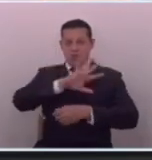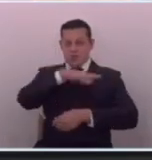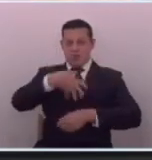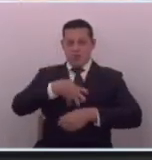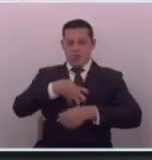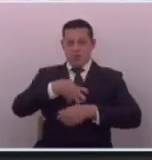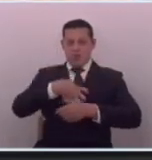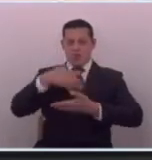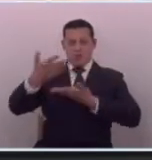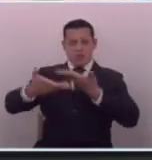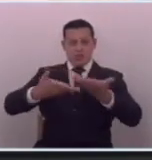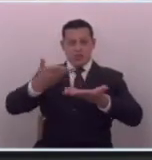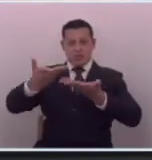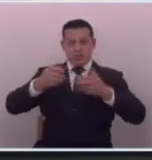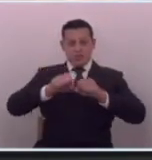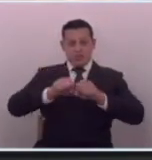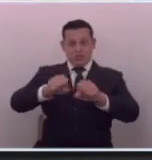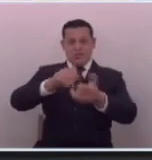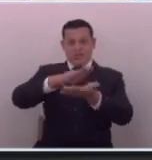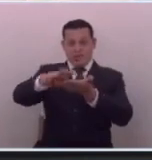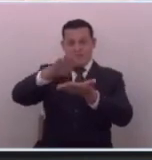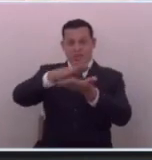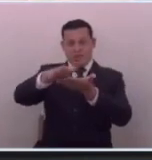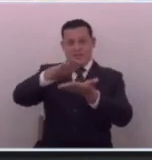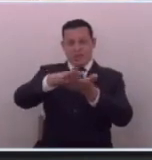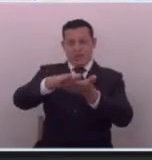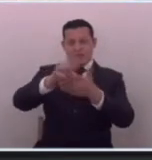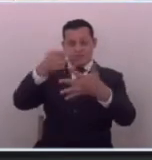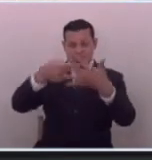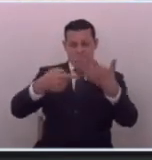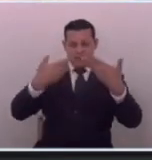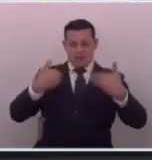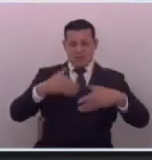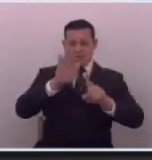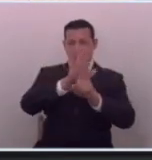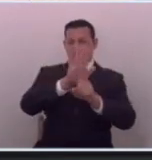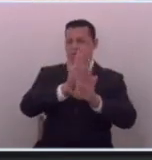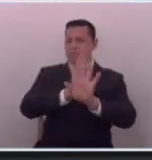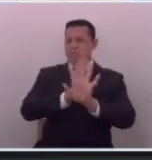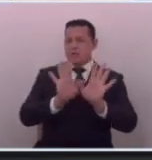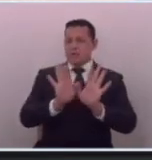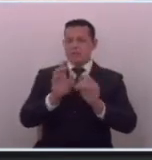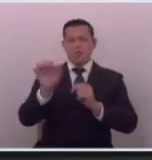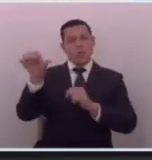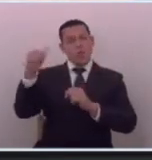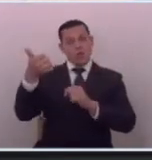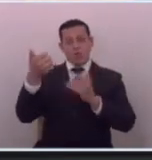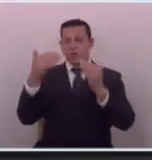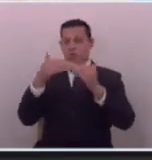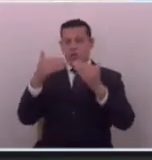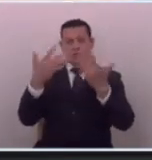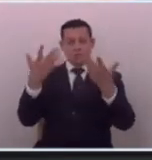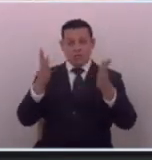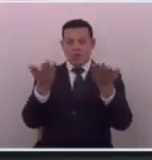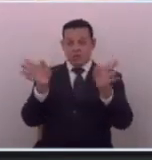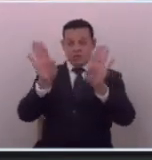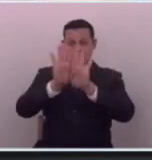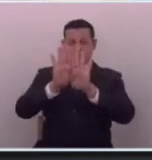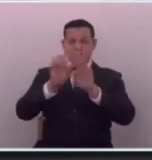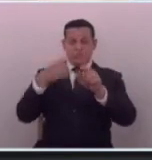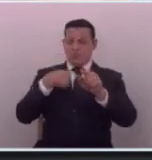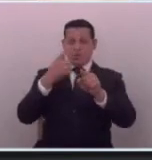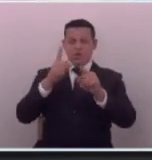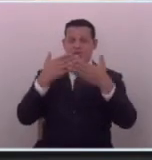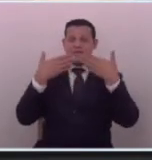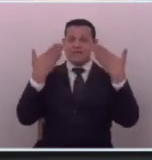de una cadena de supermercados que lo sigue patrocinando y está bien está en su derecho de lo contrario ya hubieran cerrado y a mí no me alegra que